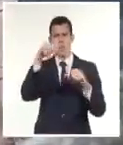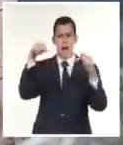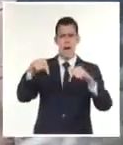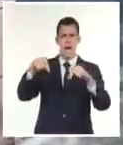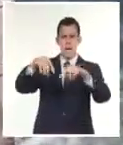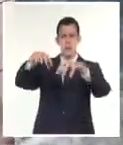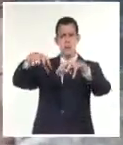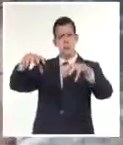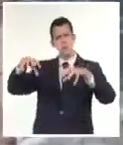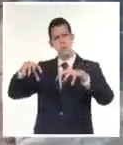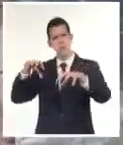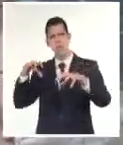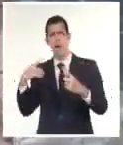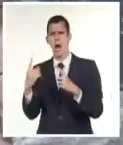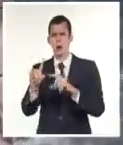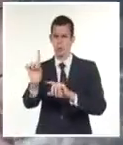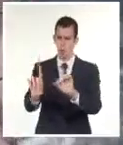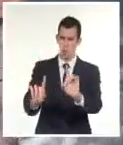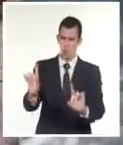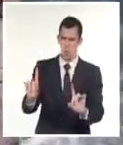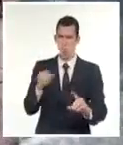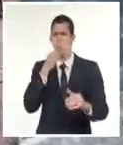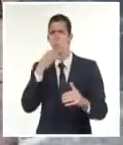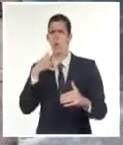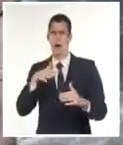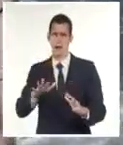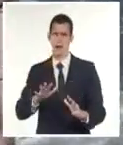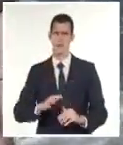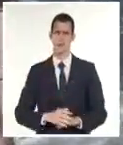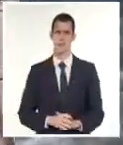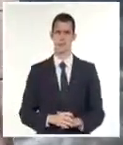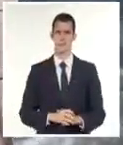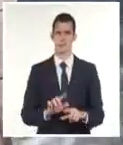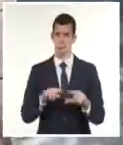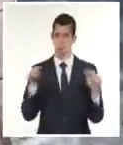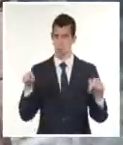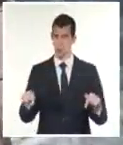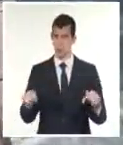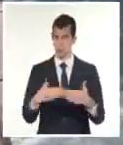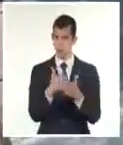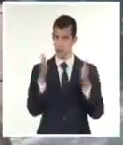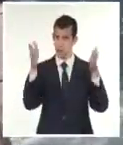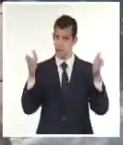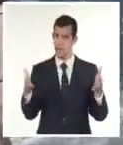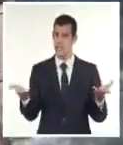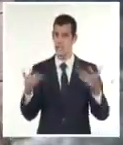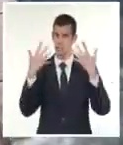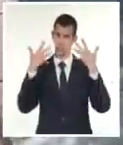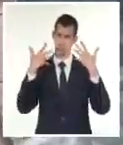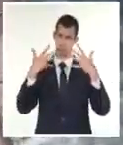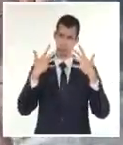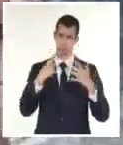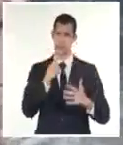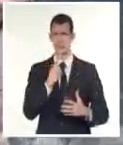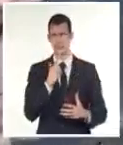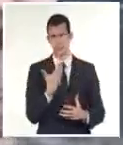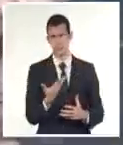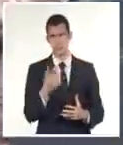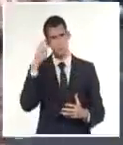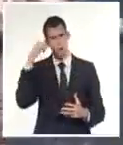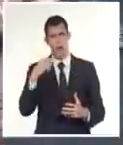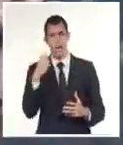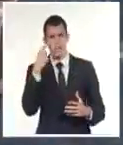en esa región del país. Pero hoy hemos tenido mucho calor y como pasa algunas veces cuando hay este